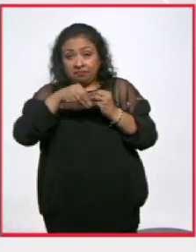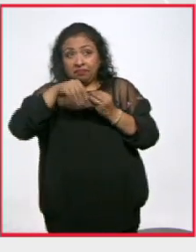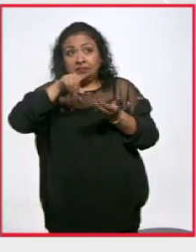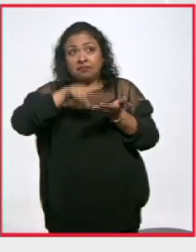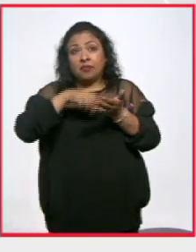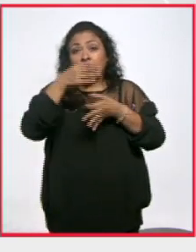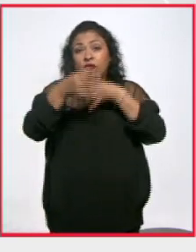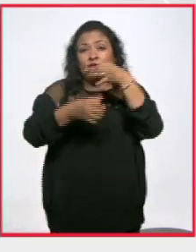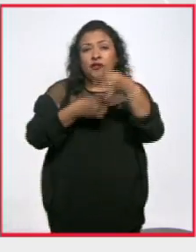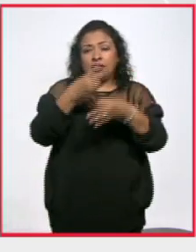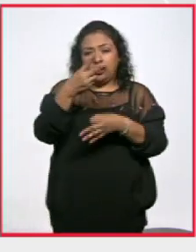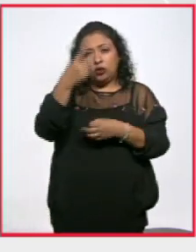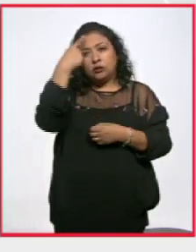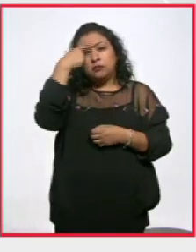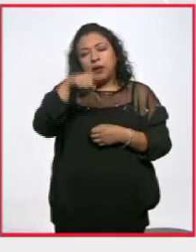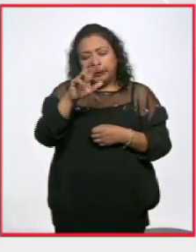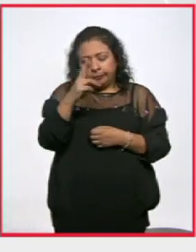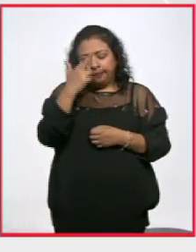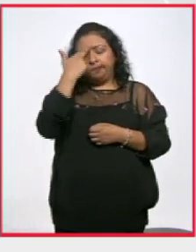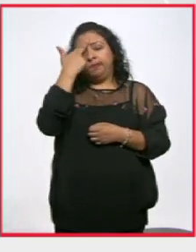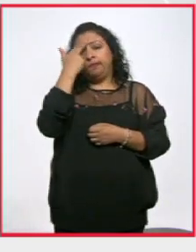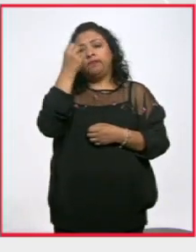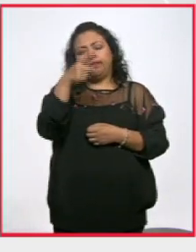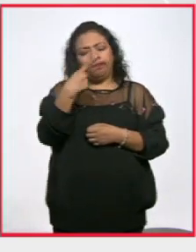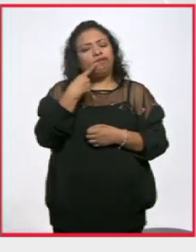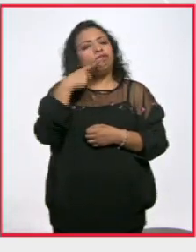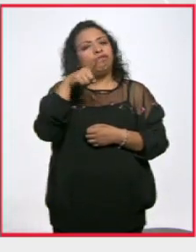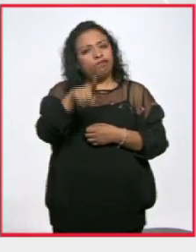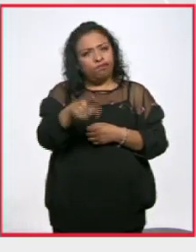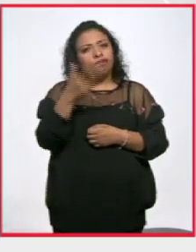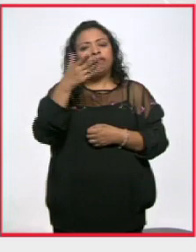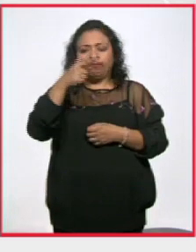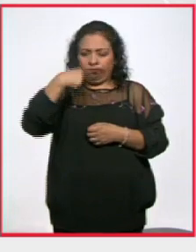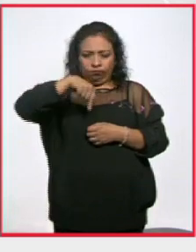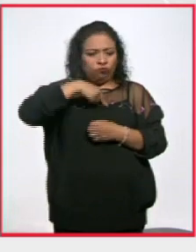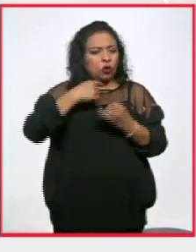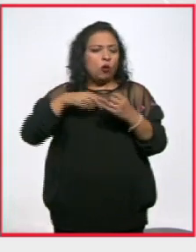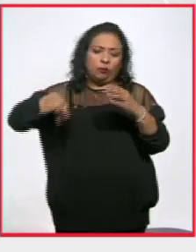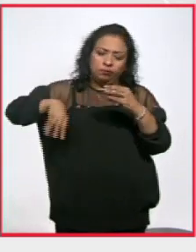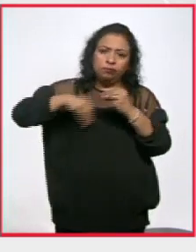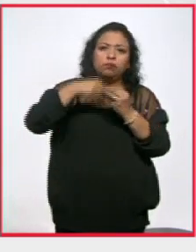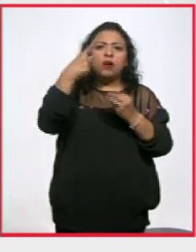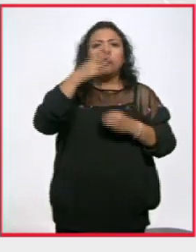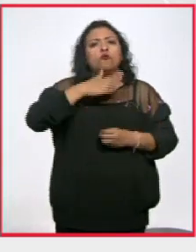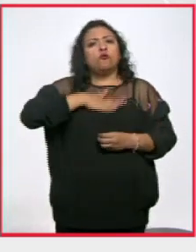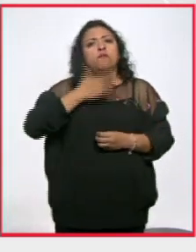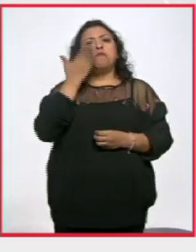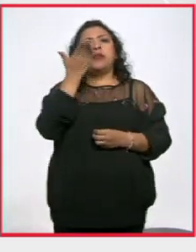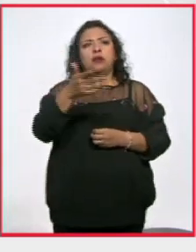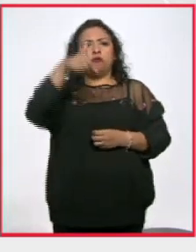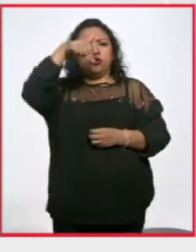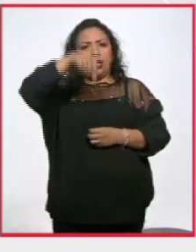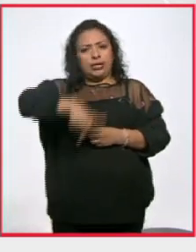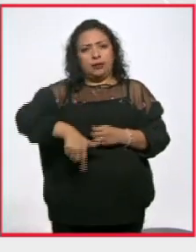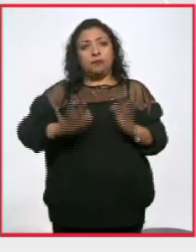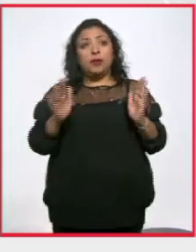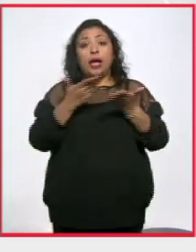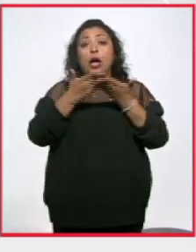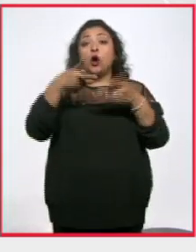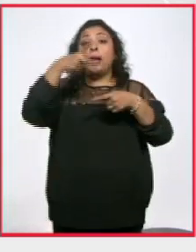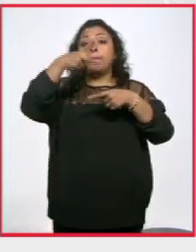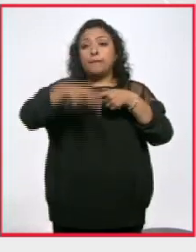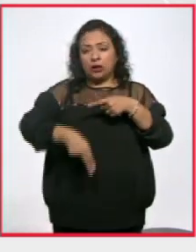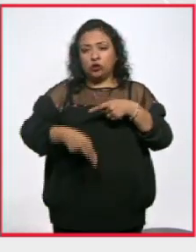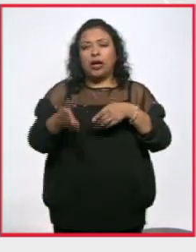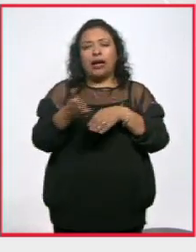hacemos en Noticias 22 para recordar y demandar también sumarnos a este clamor de justicia desde esta trinchera. Y nos vamos a ir a la